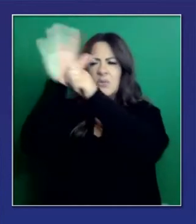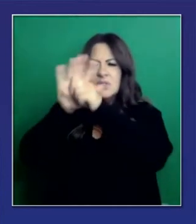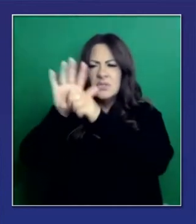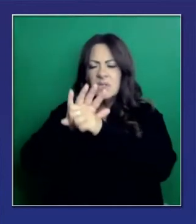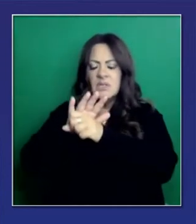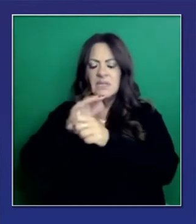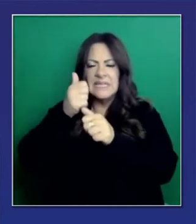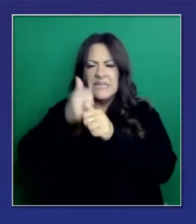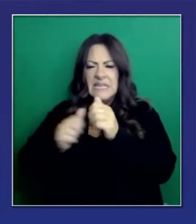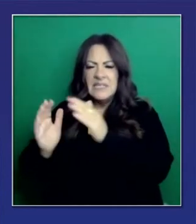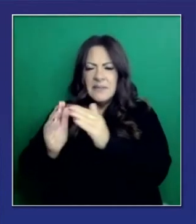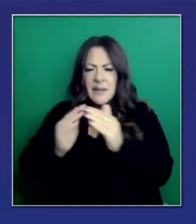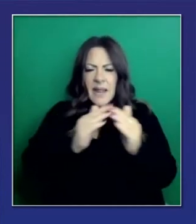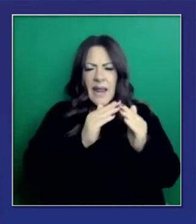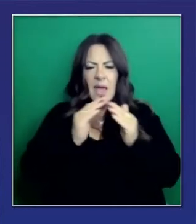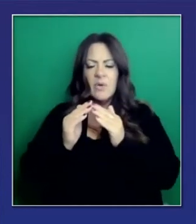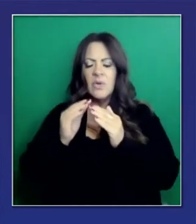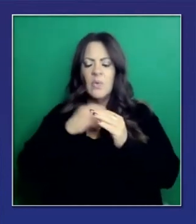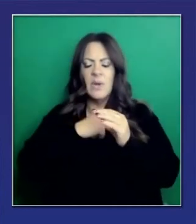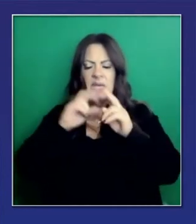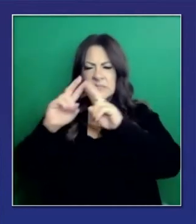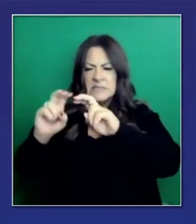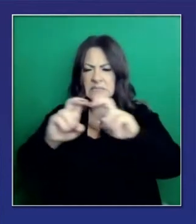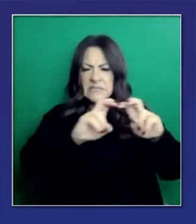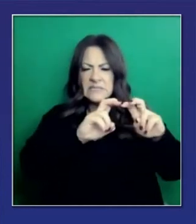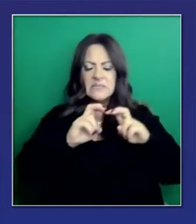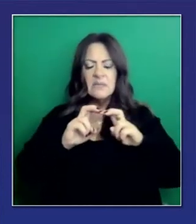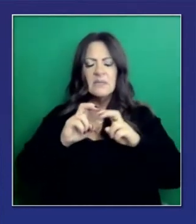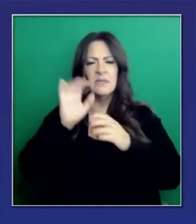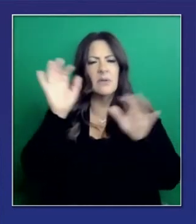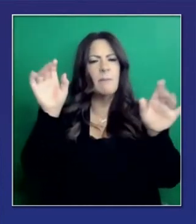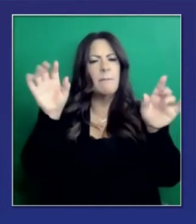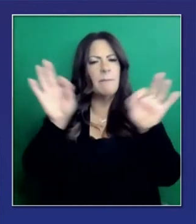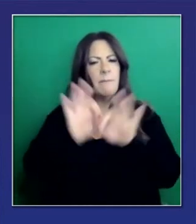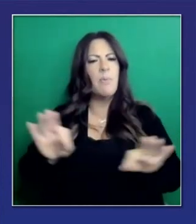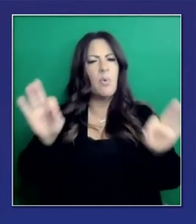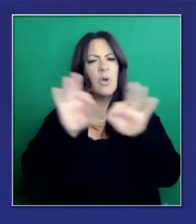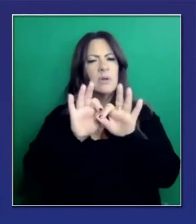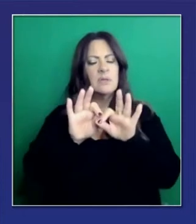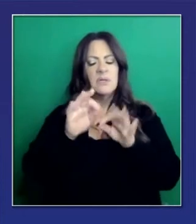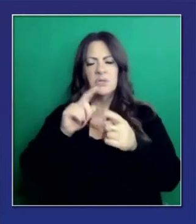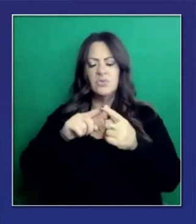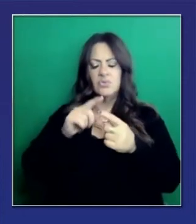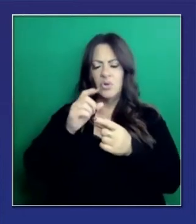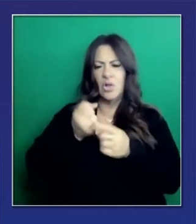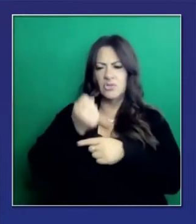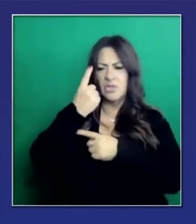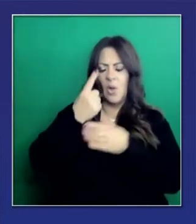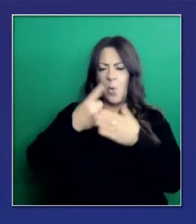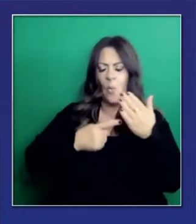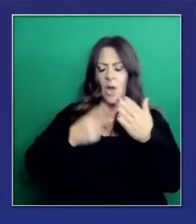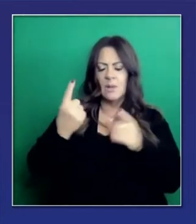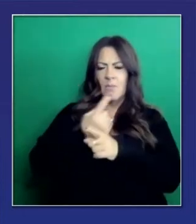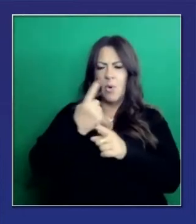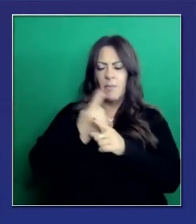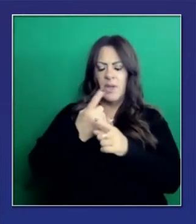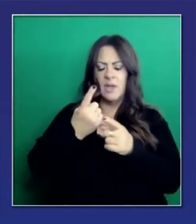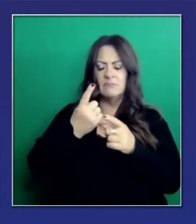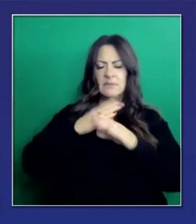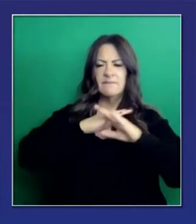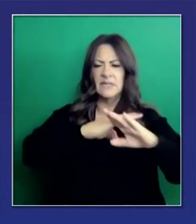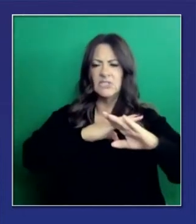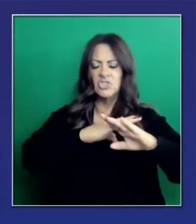por condado, comunidad por comunidad. En muchos lugares para poder entender cuáles son las intervenciones apropiadas.